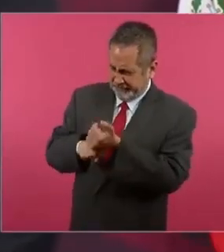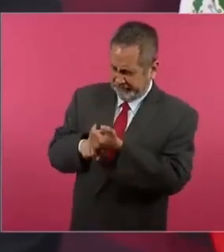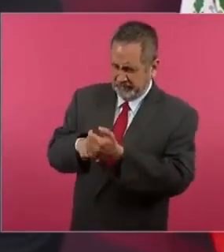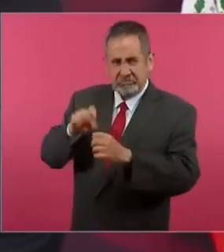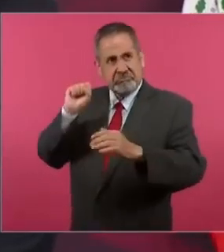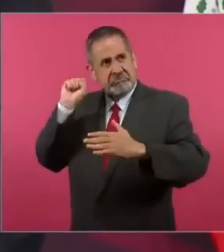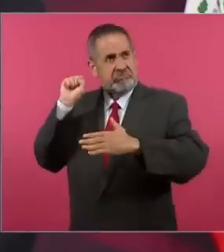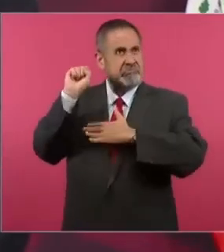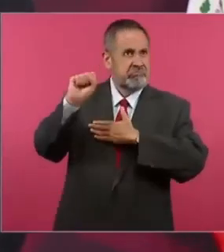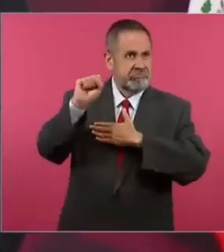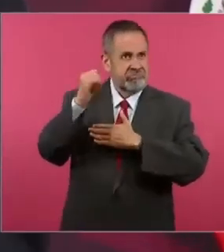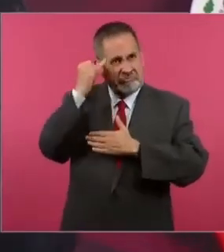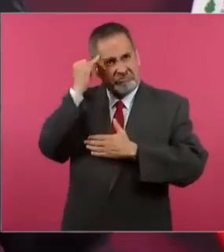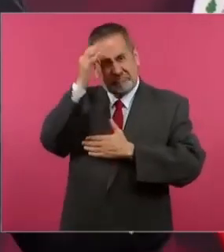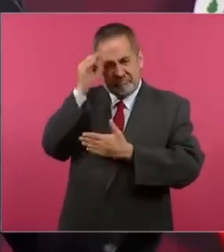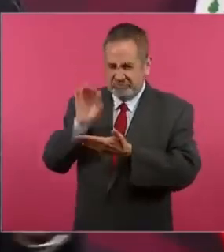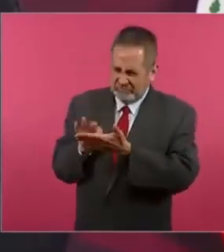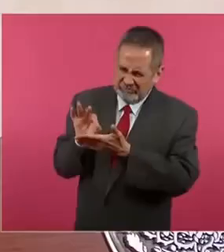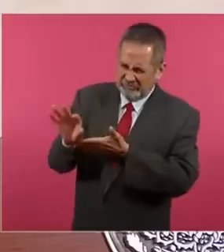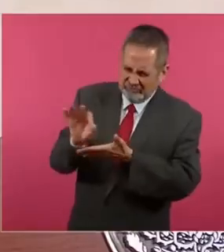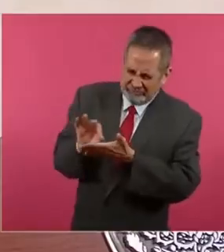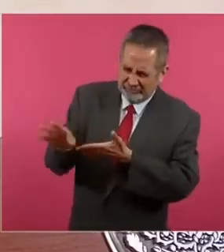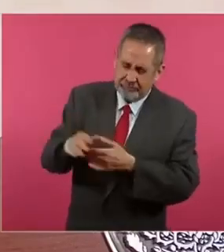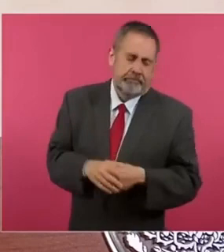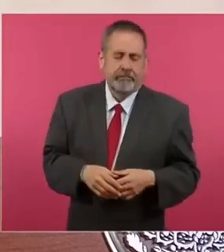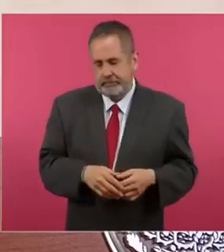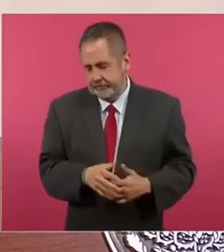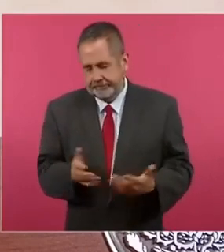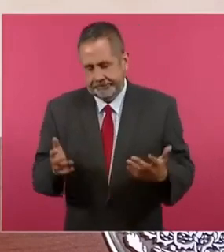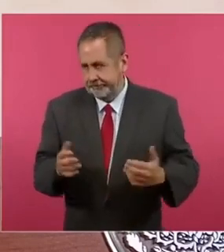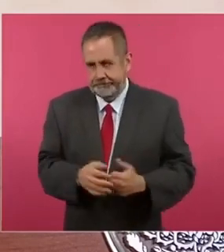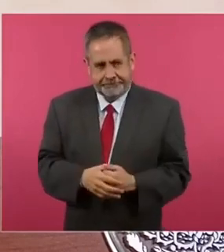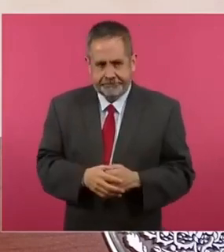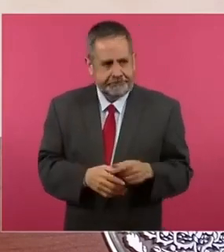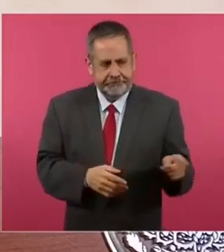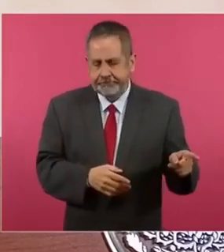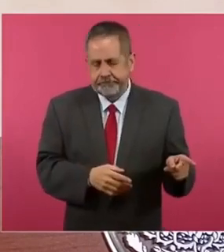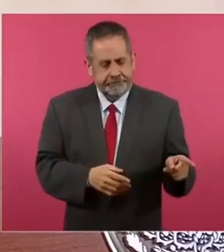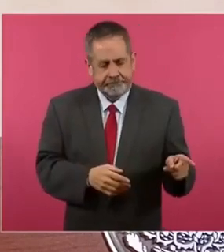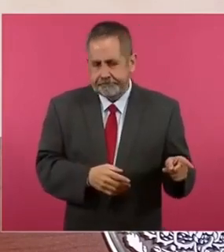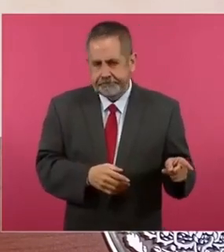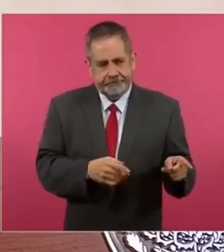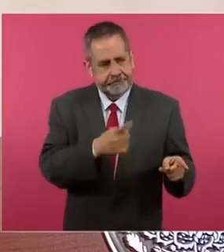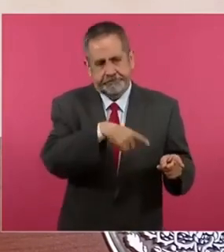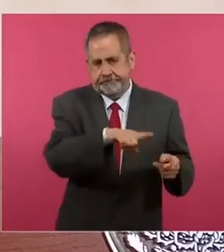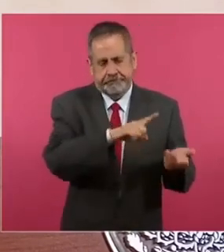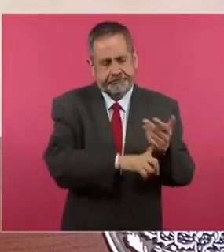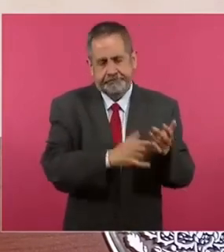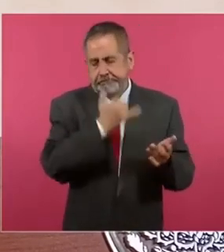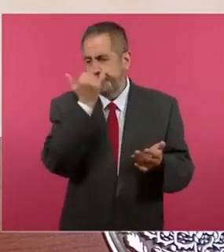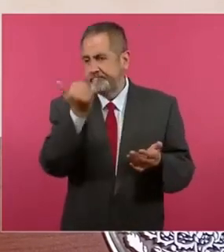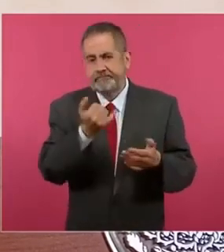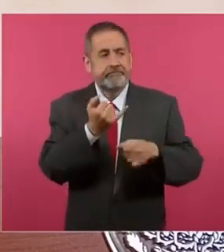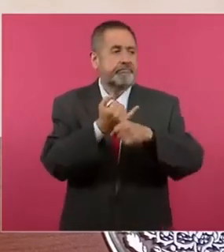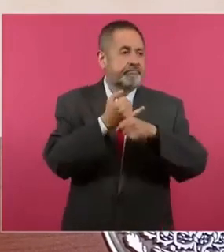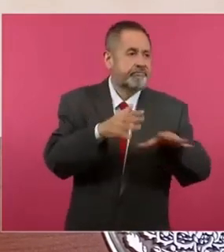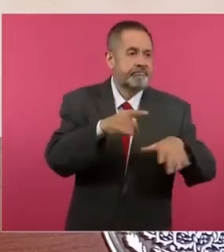pues están totalmente desinformados